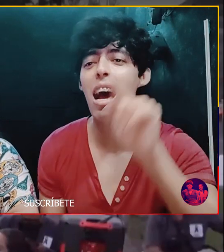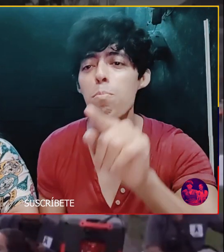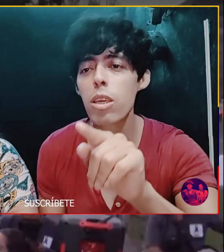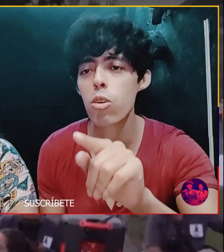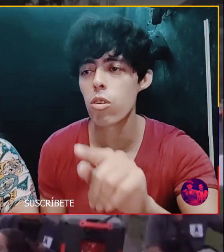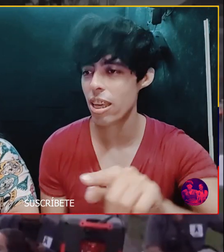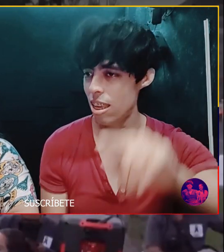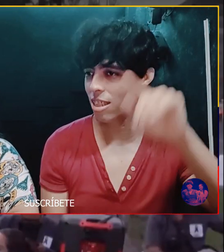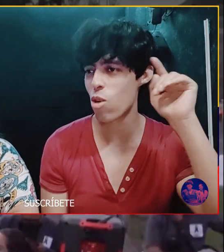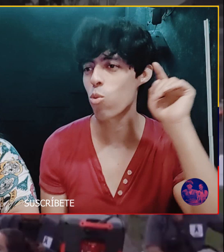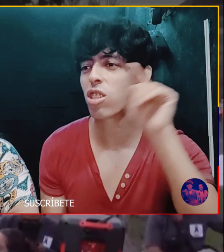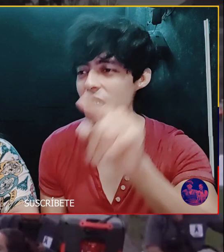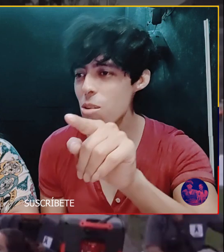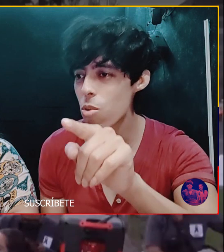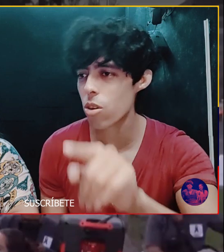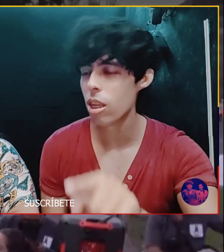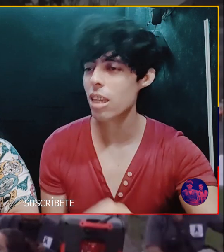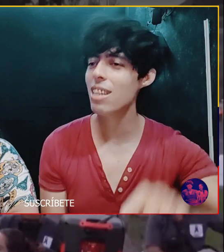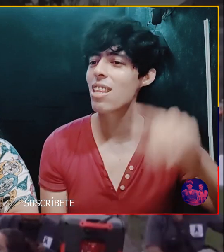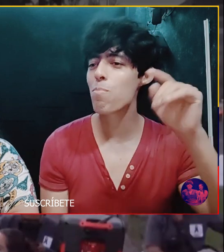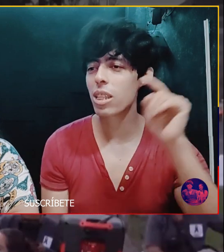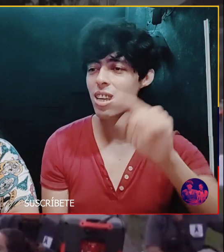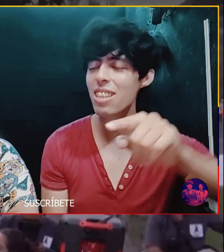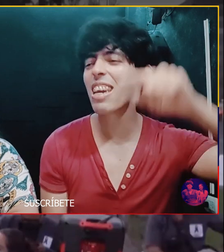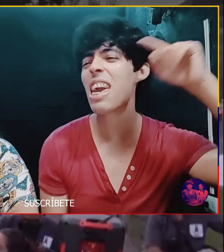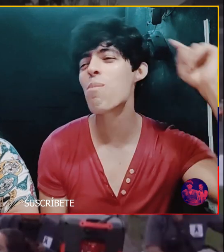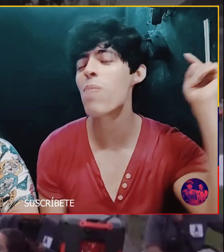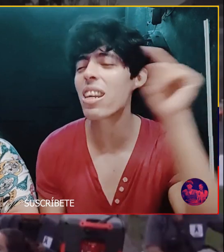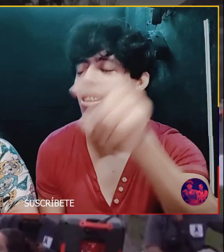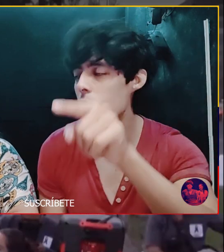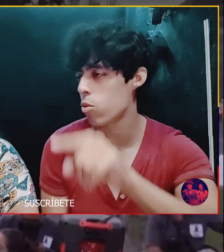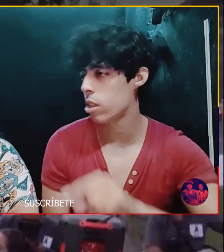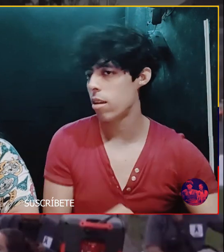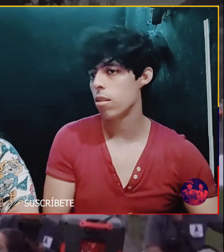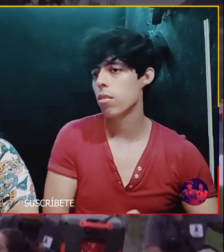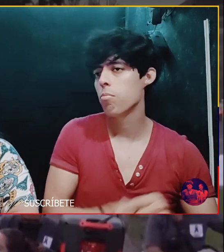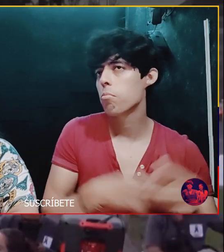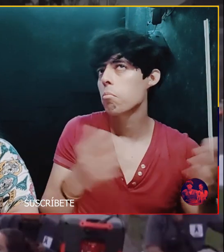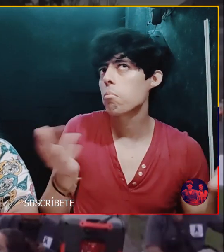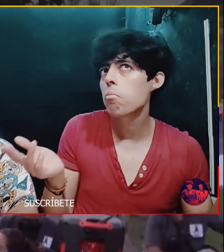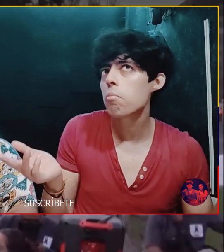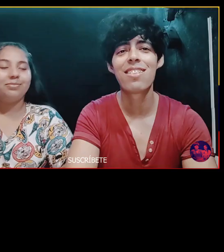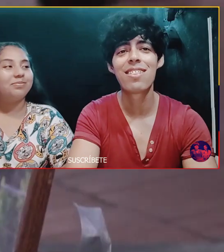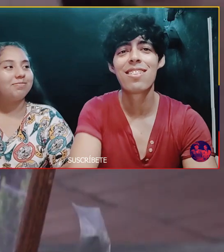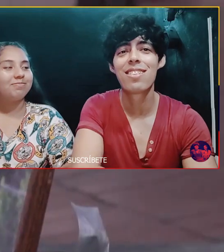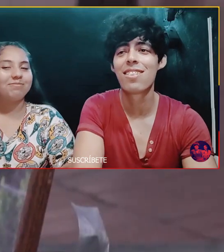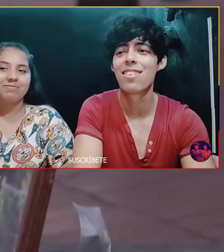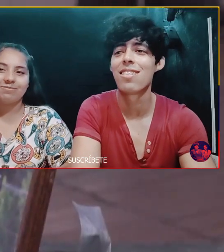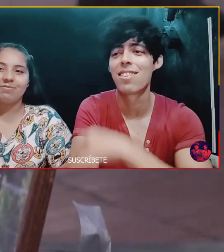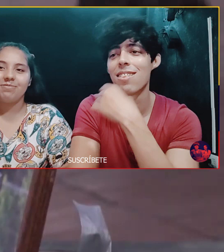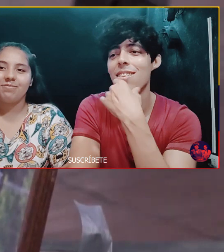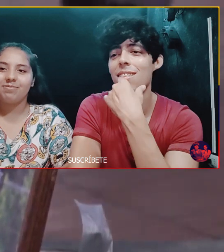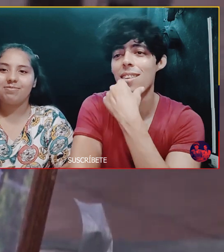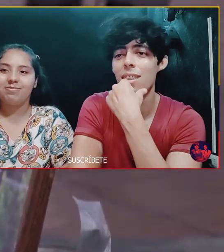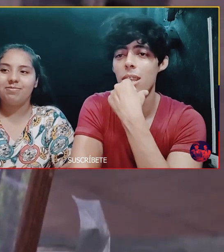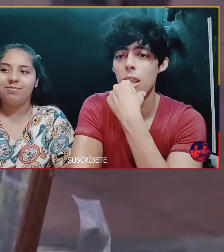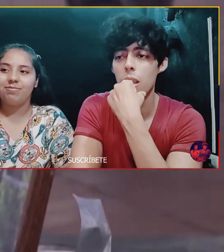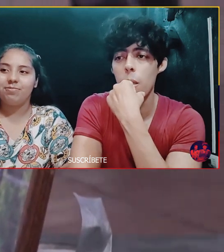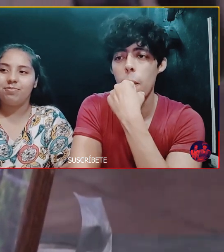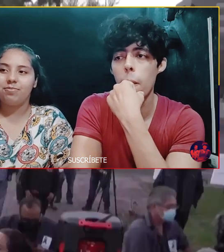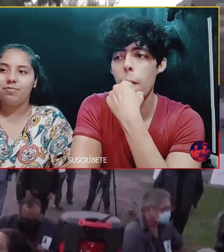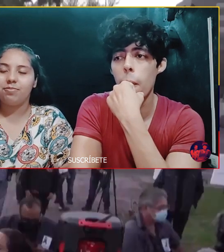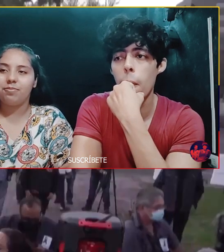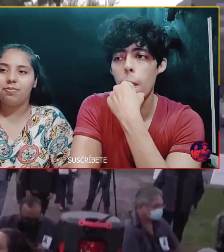buena Rápido Exhaustivo Independiente E imparcial O sea Y defensores De los derechos